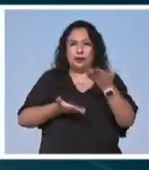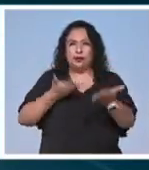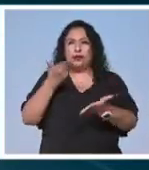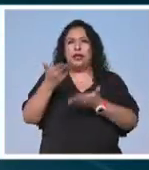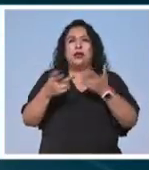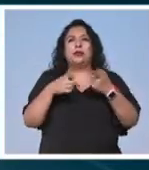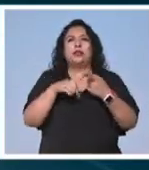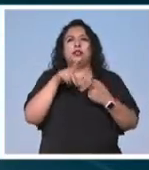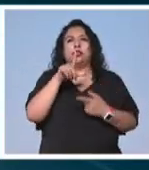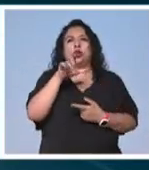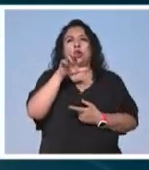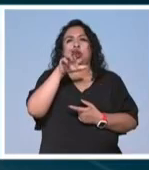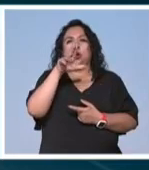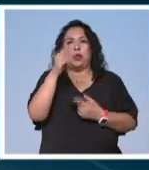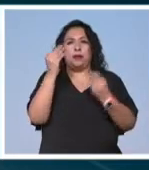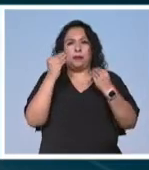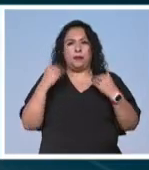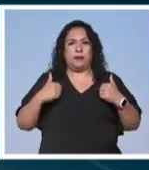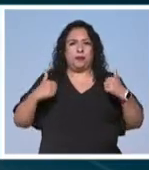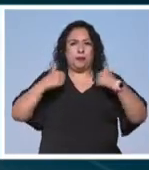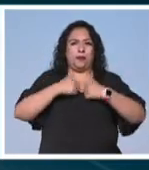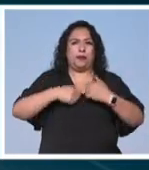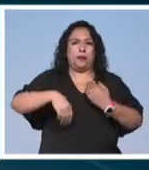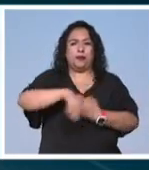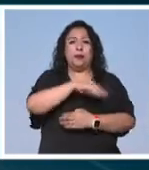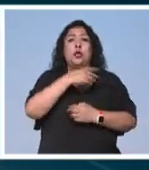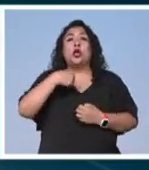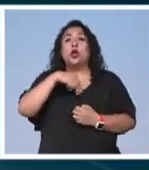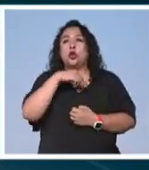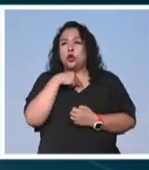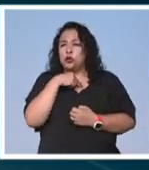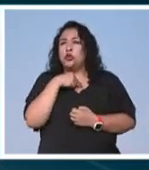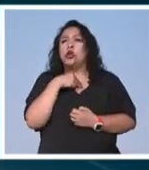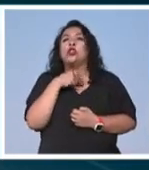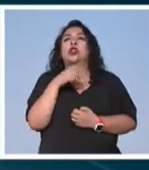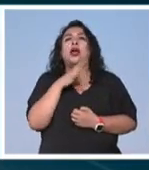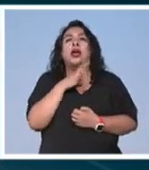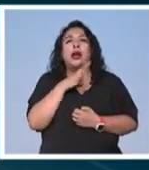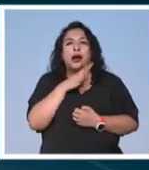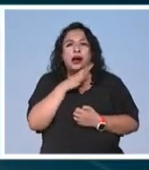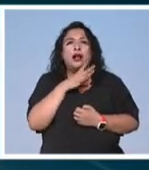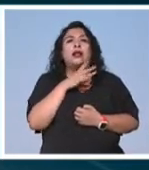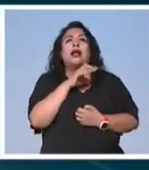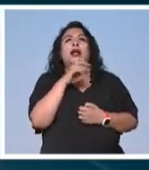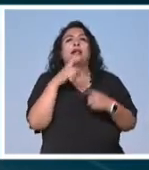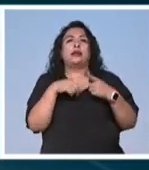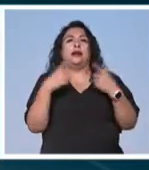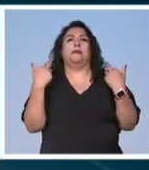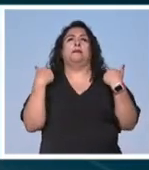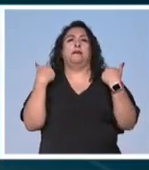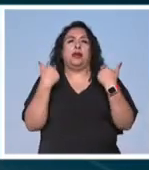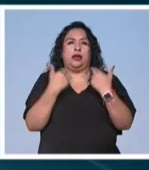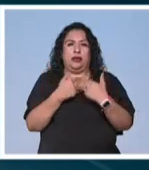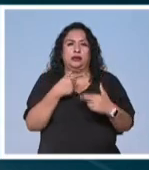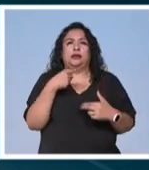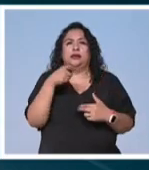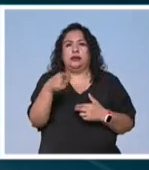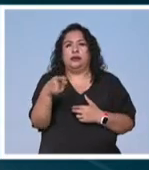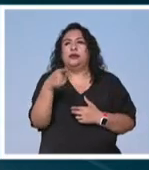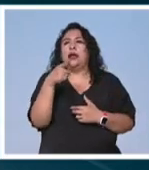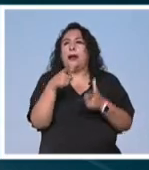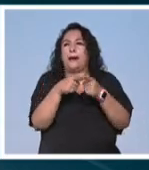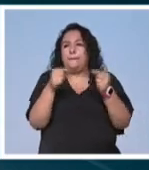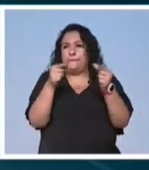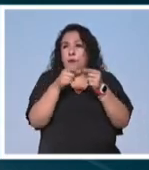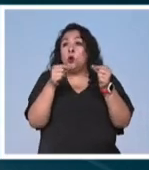los ryokan que visten los kimonos y nosotros les llamamos Onesan a nuestras profesoras Onesan en japonés